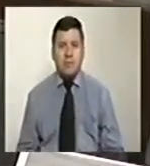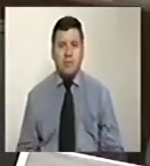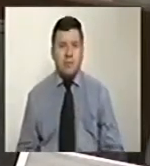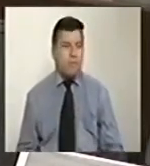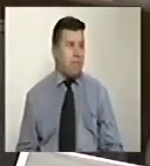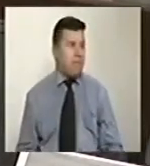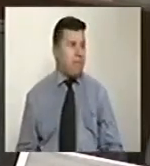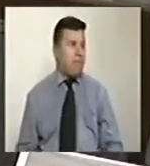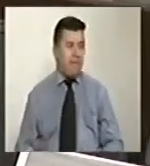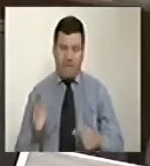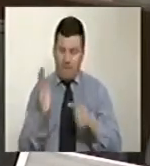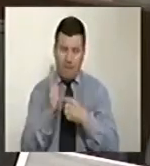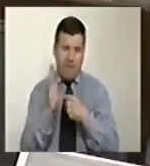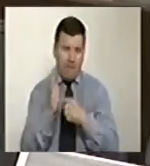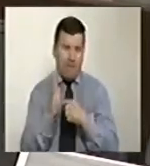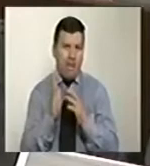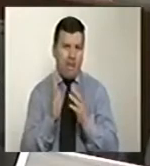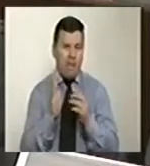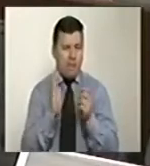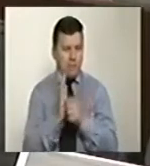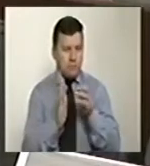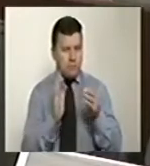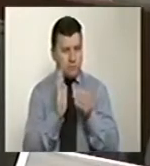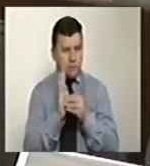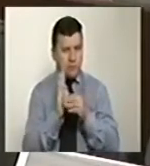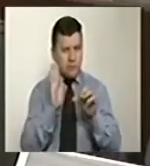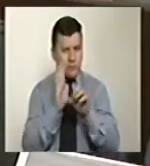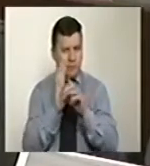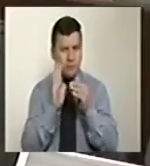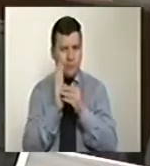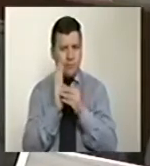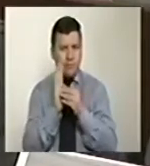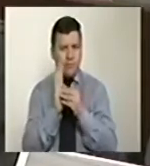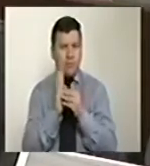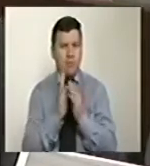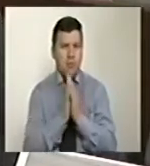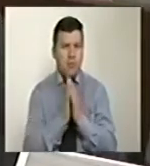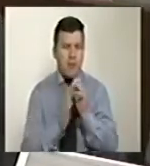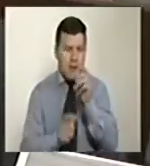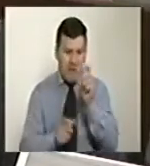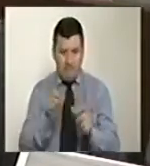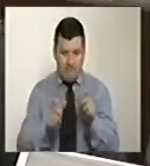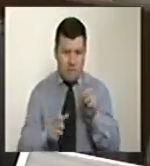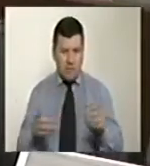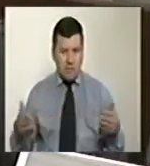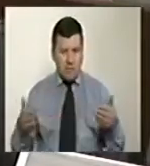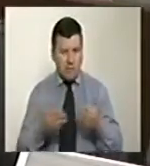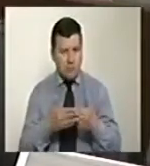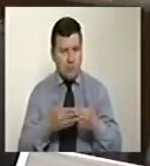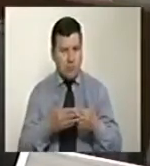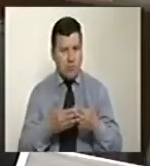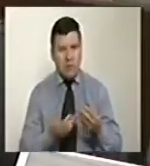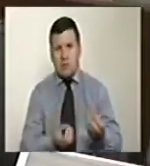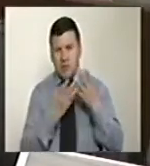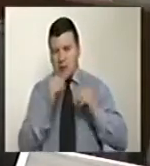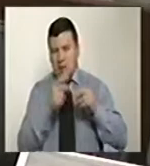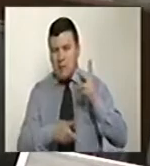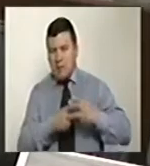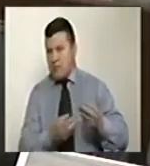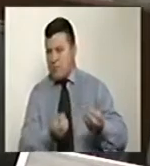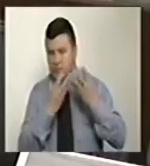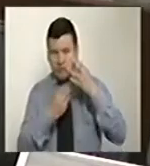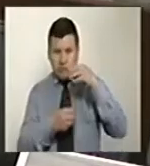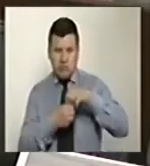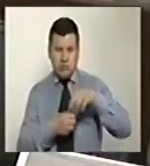Crea además subrogados penales en materia de lesión, lesiones personales, lanzamiento de sustancias peligrosas